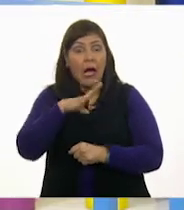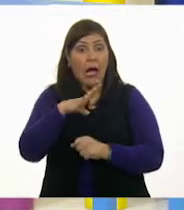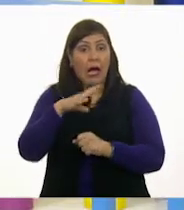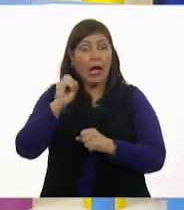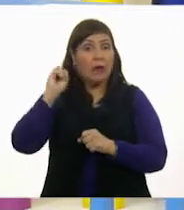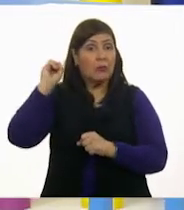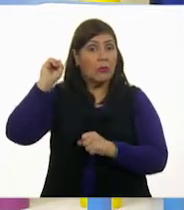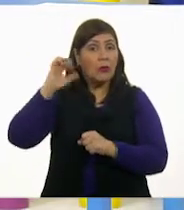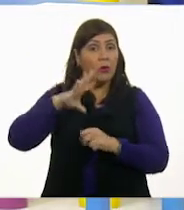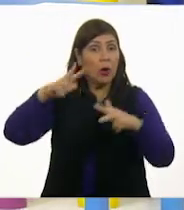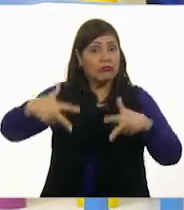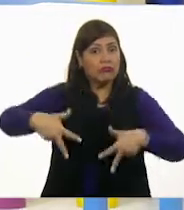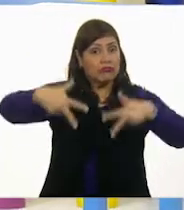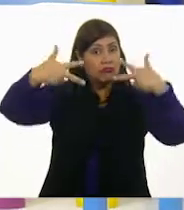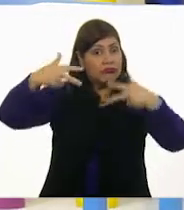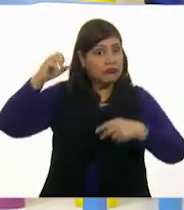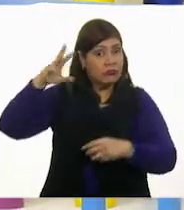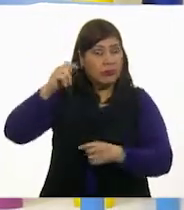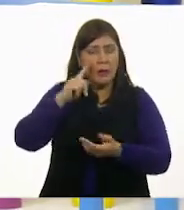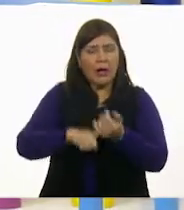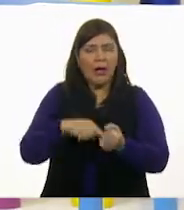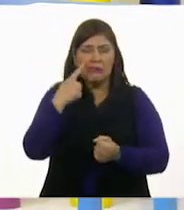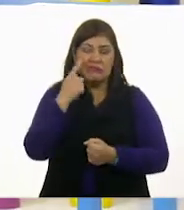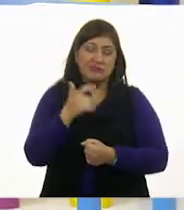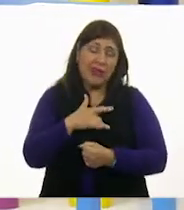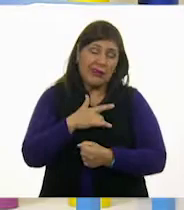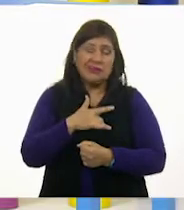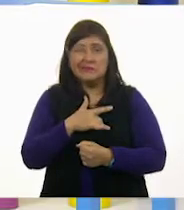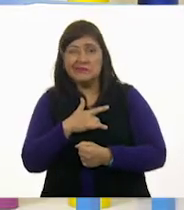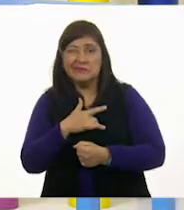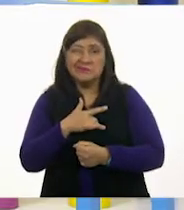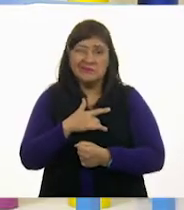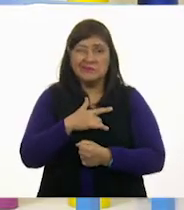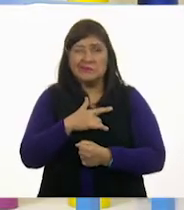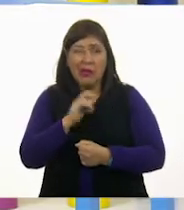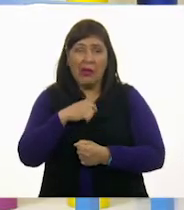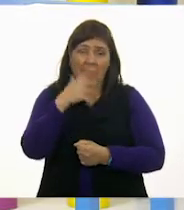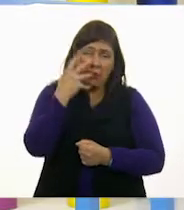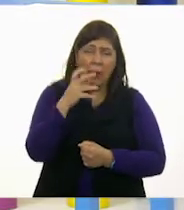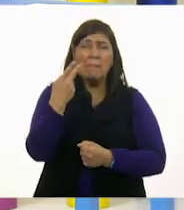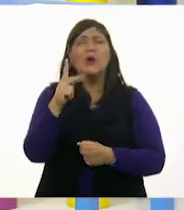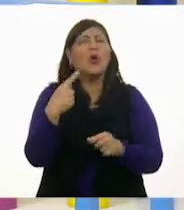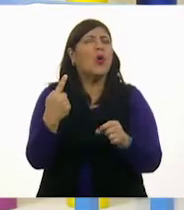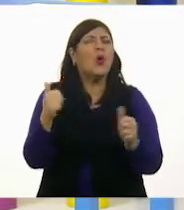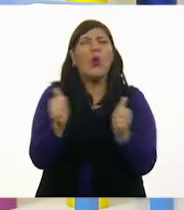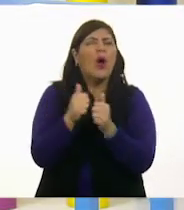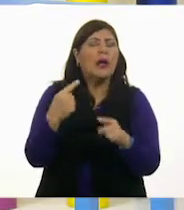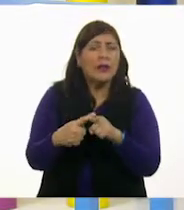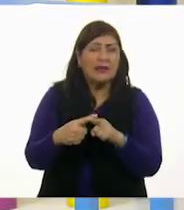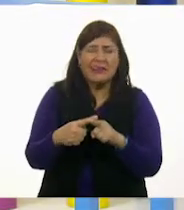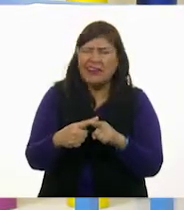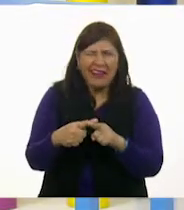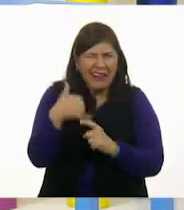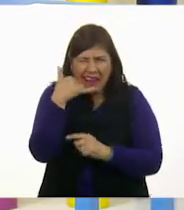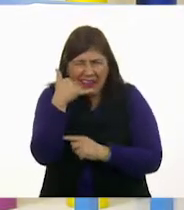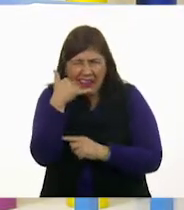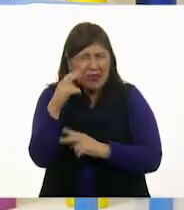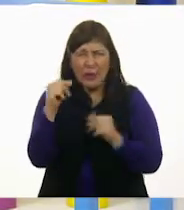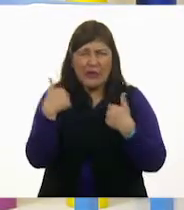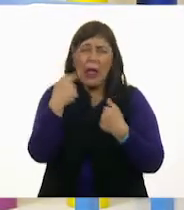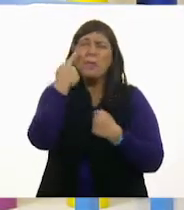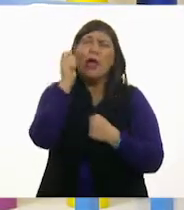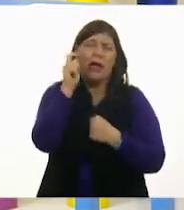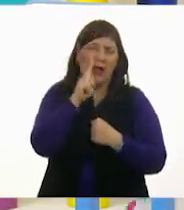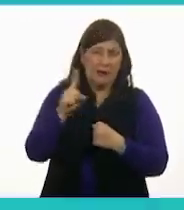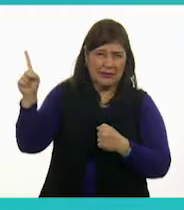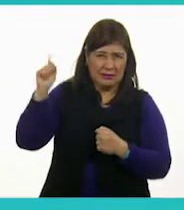Pues no, esto es muy de humor para eso. Pero a ver, sí, que venga la videoconferencia. ¿Con quién? No te entendí, pero a ver, vamos con